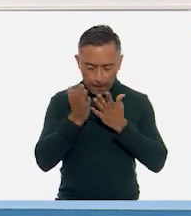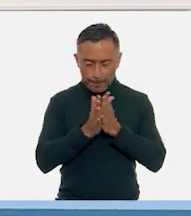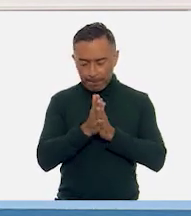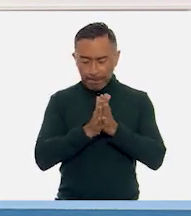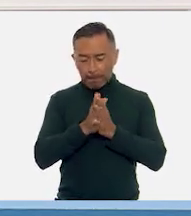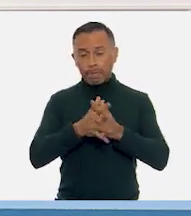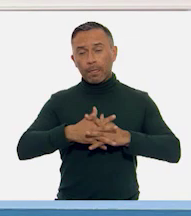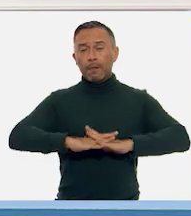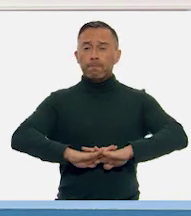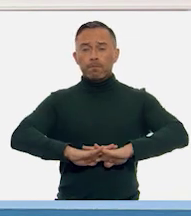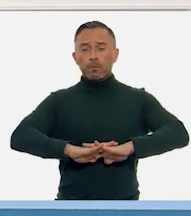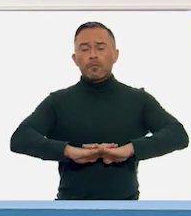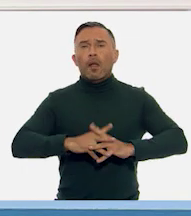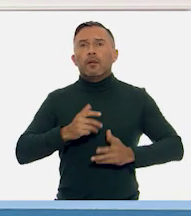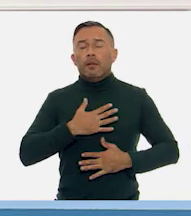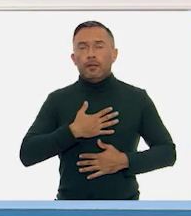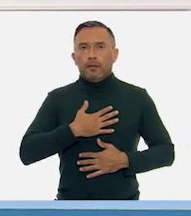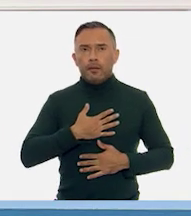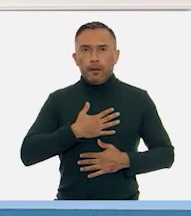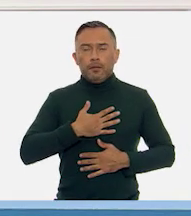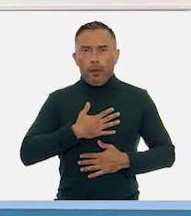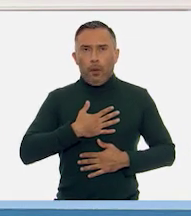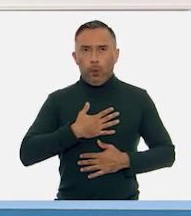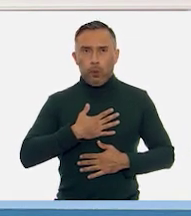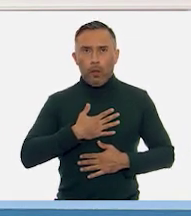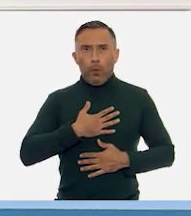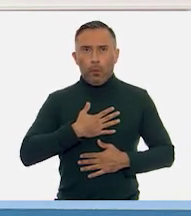Ay, ay, ay, ay. Bueno, listo.